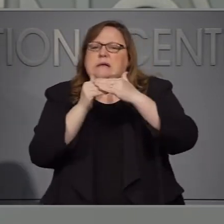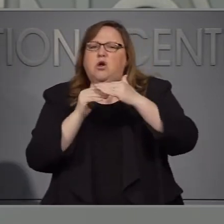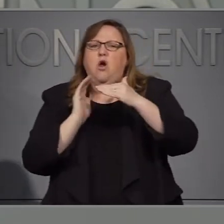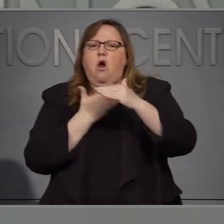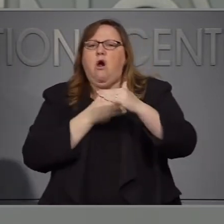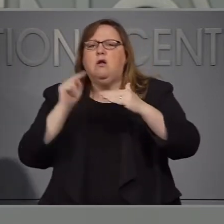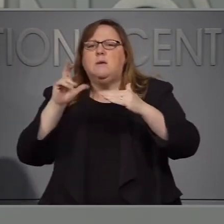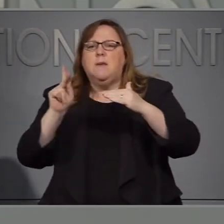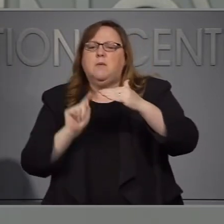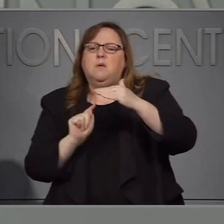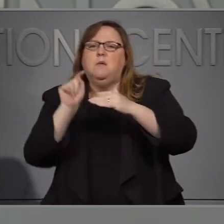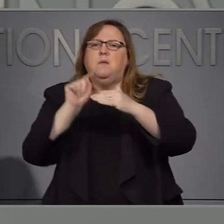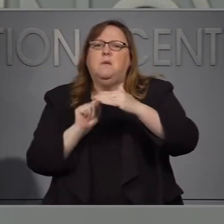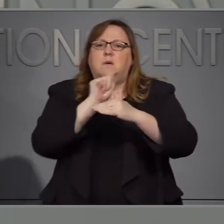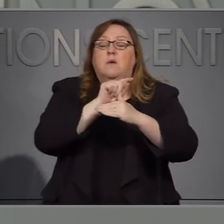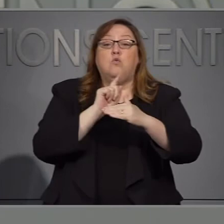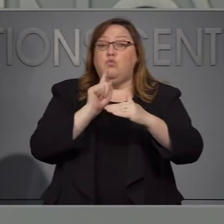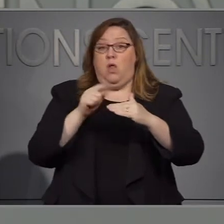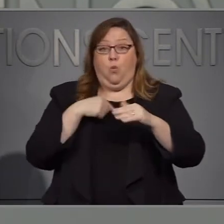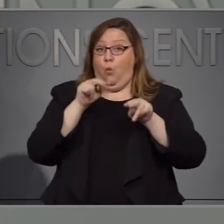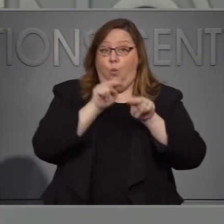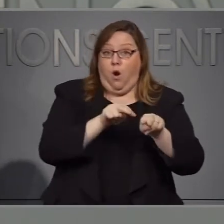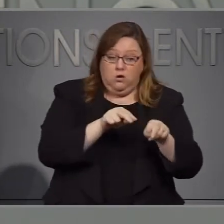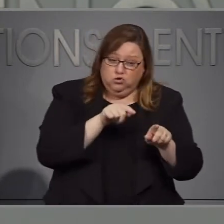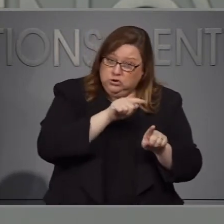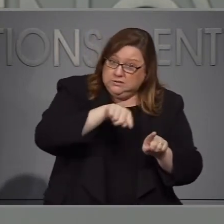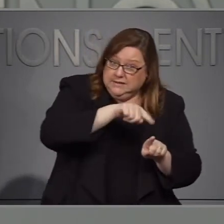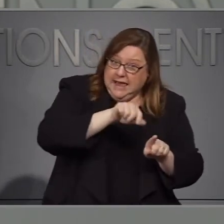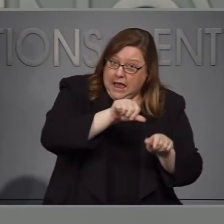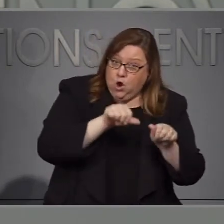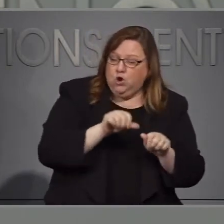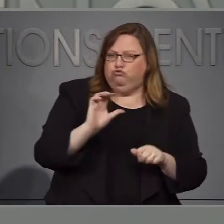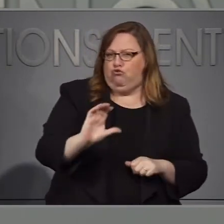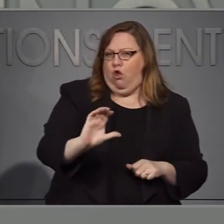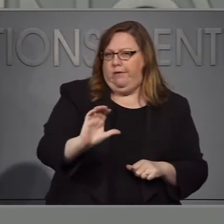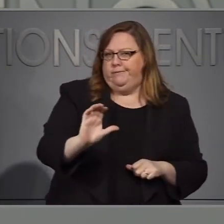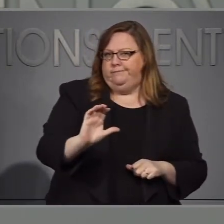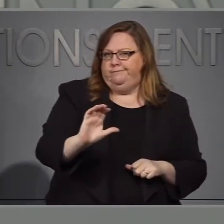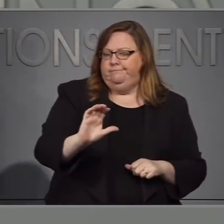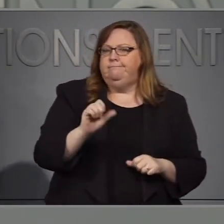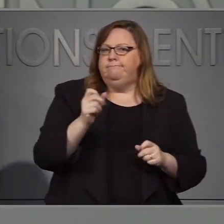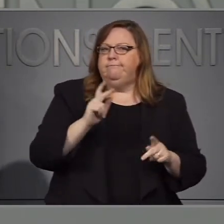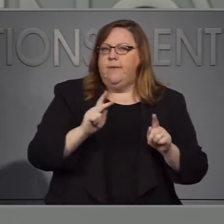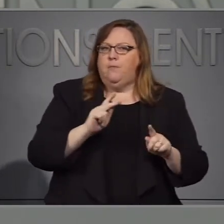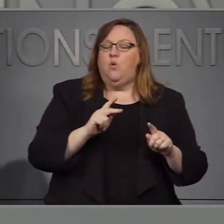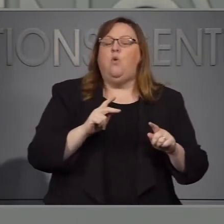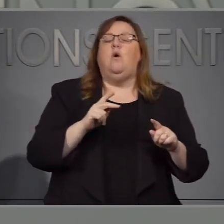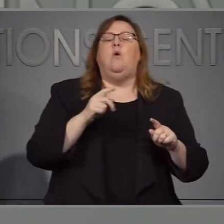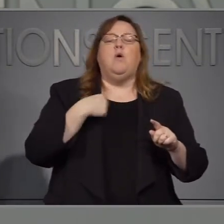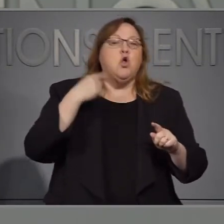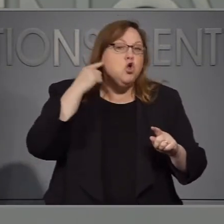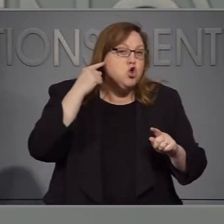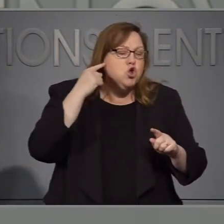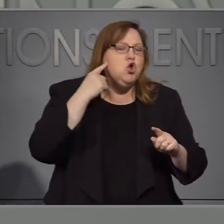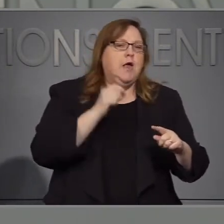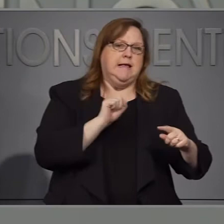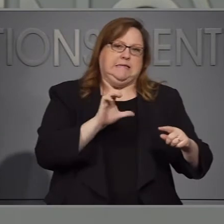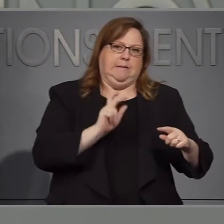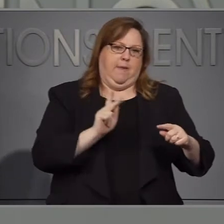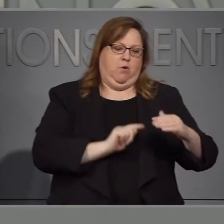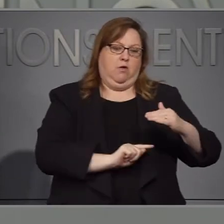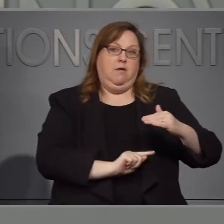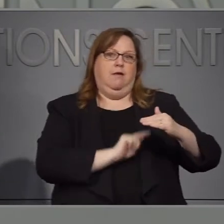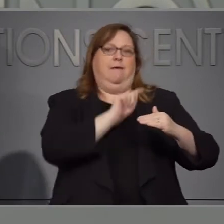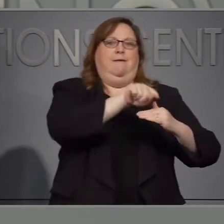Estamos en el área de Charlotte en este en donde más estamos prestando atención porque hay una gran cantidad de personas que vienen de Carolina